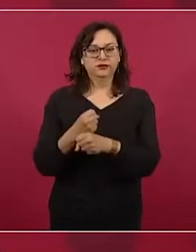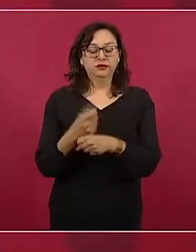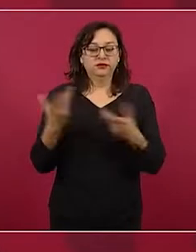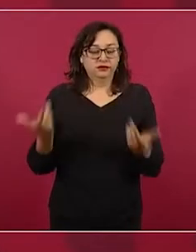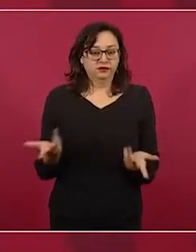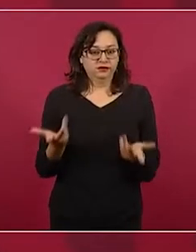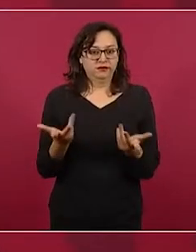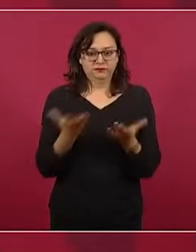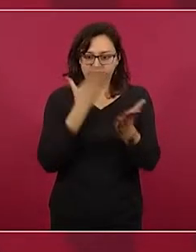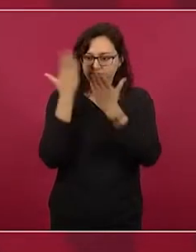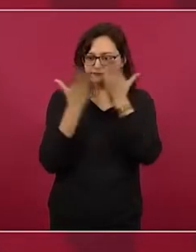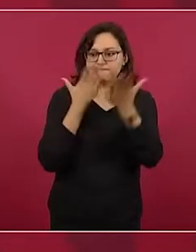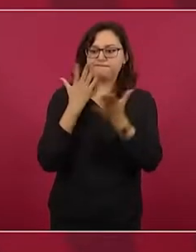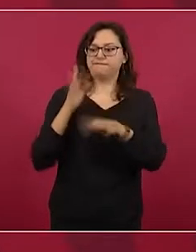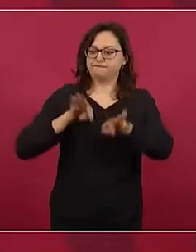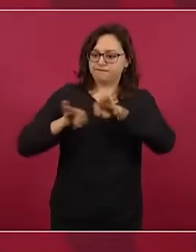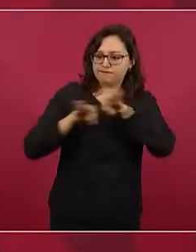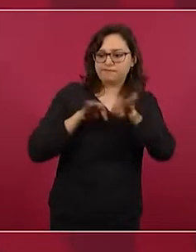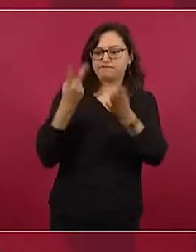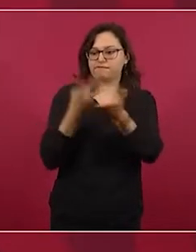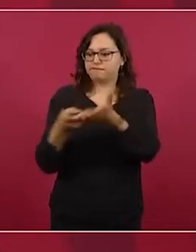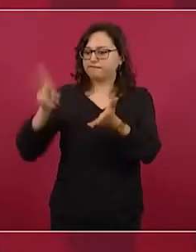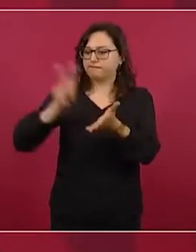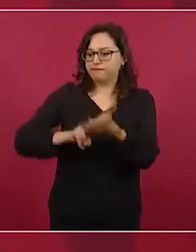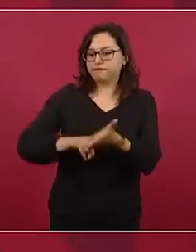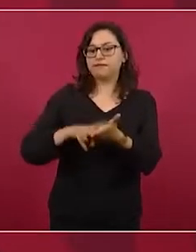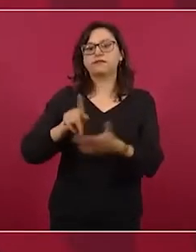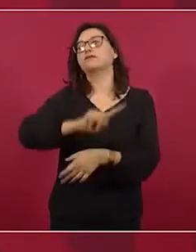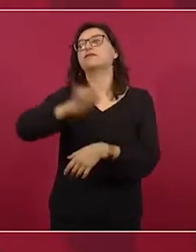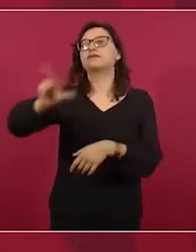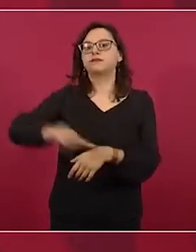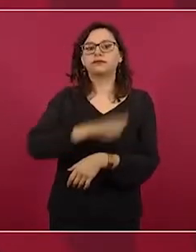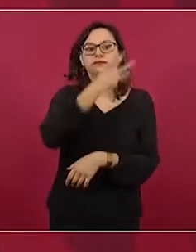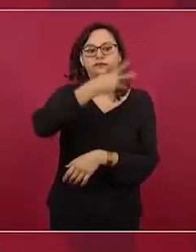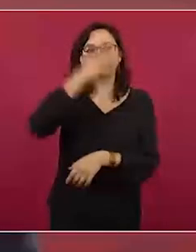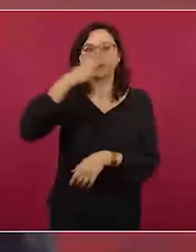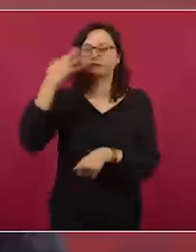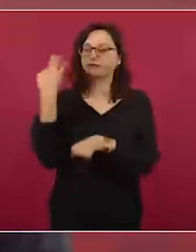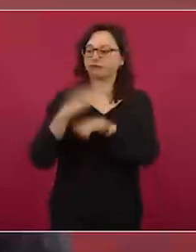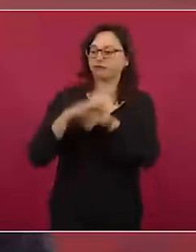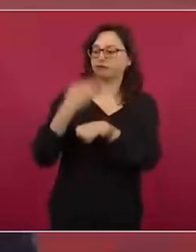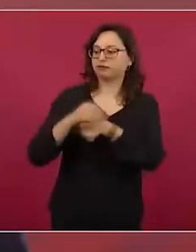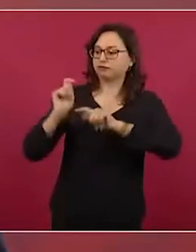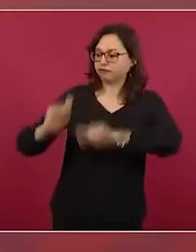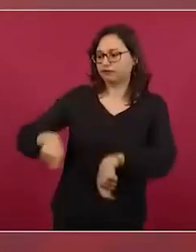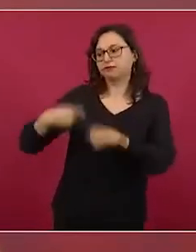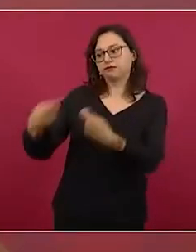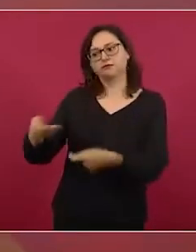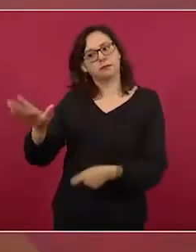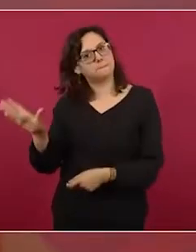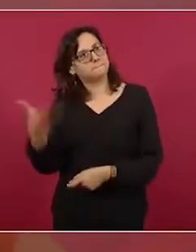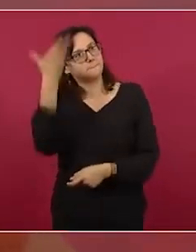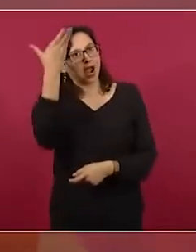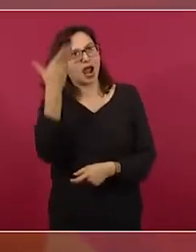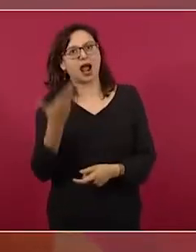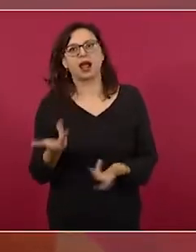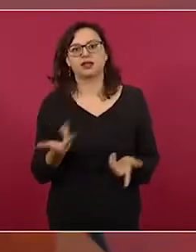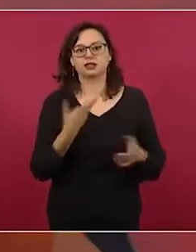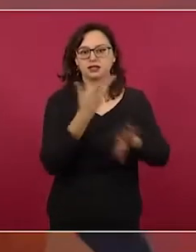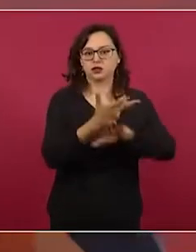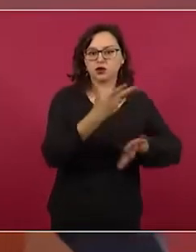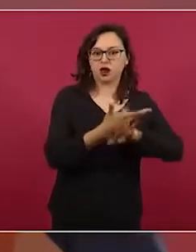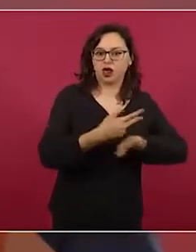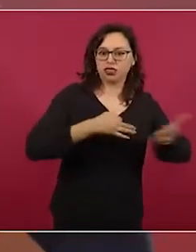preferencia cuando se empiecen a dar las visas de trabajo temporales.